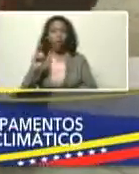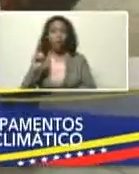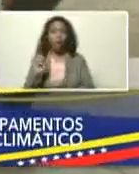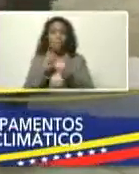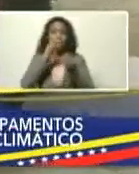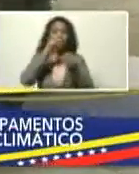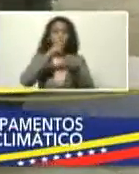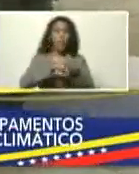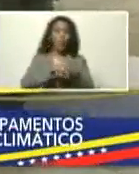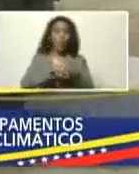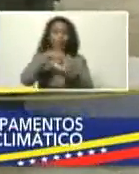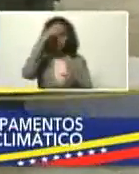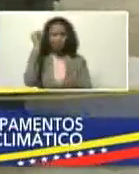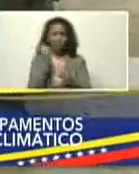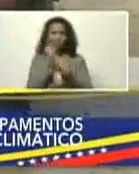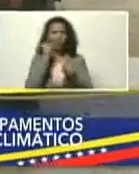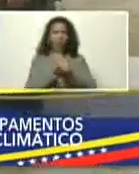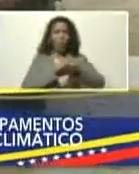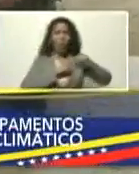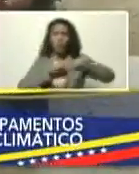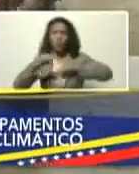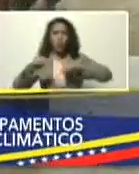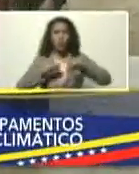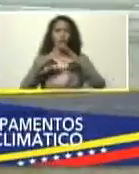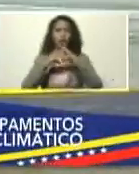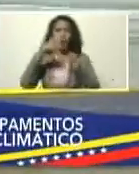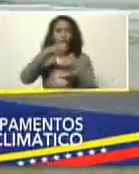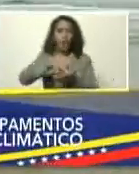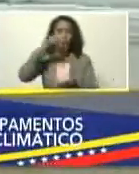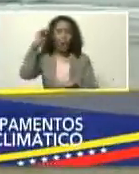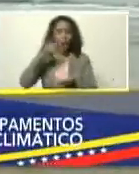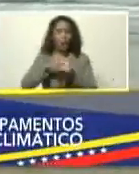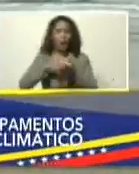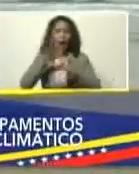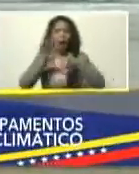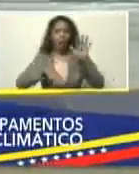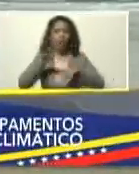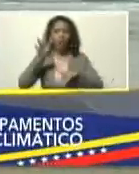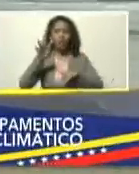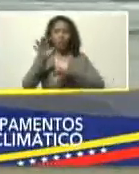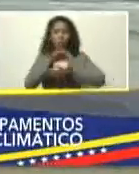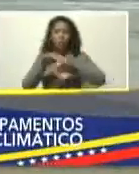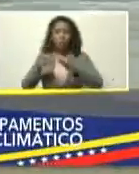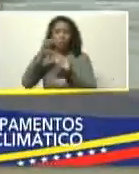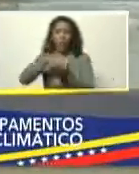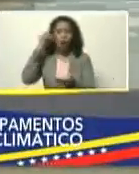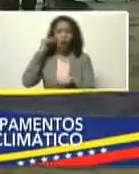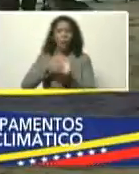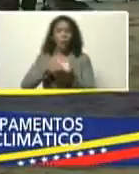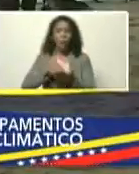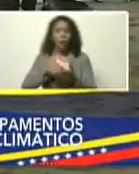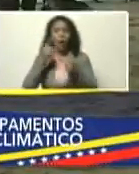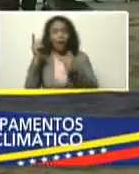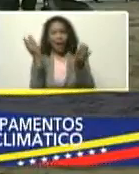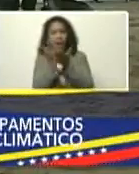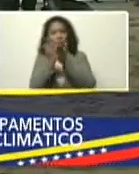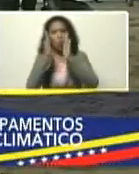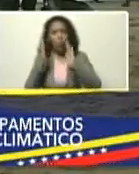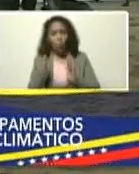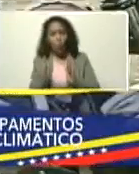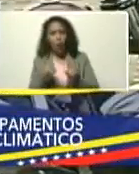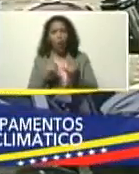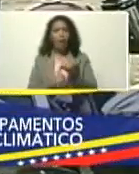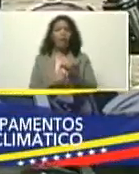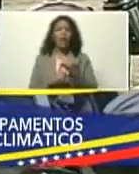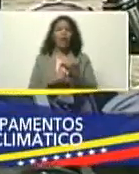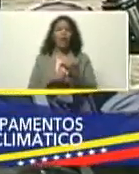inscritos, y operando, en todo el estado, Carabobo, en los 14 municipios, estado Carabobo, bueno, en escuelas, en